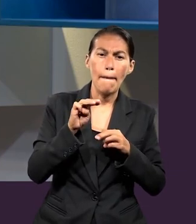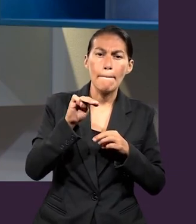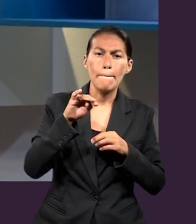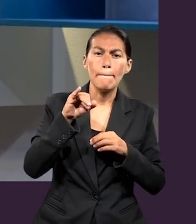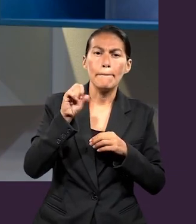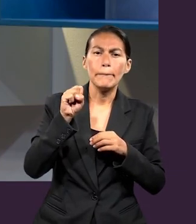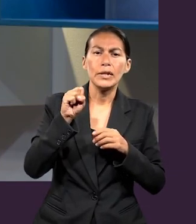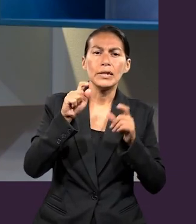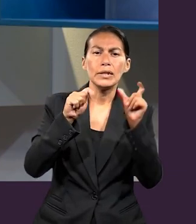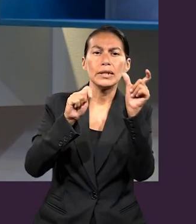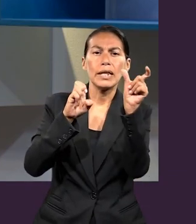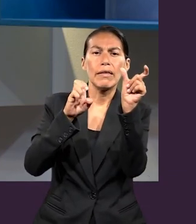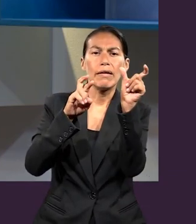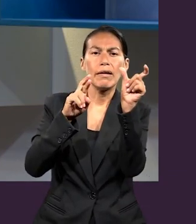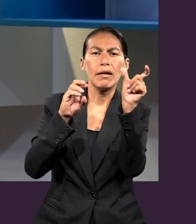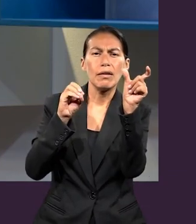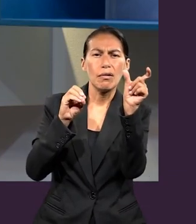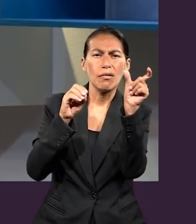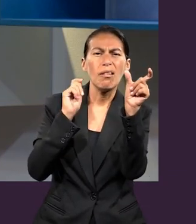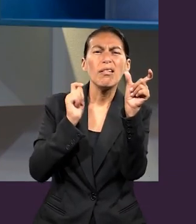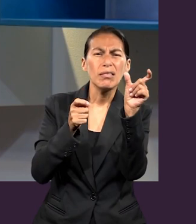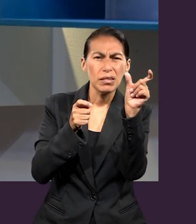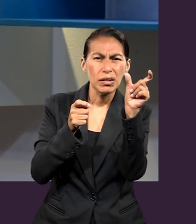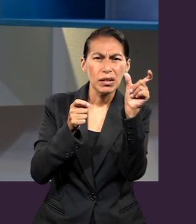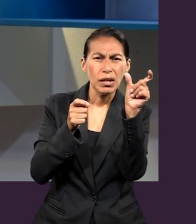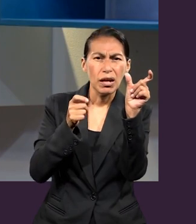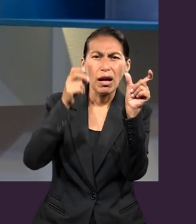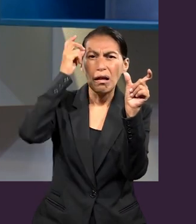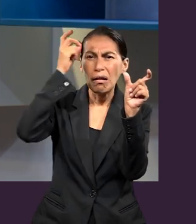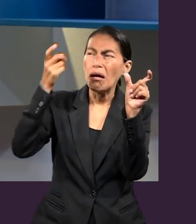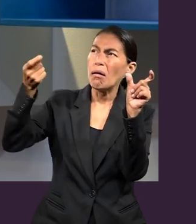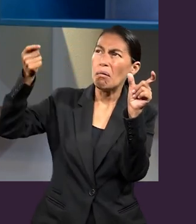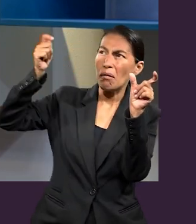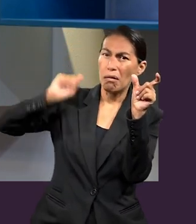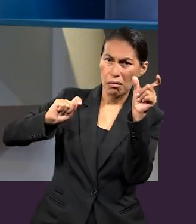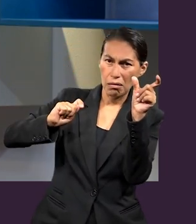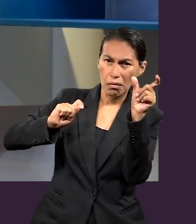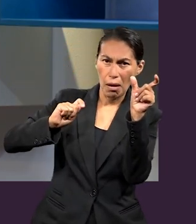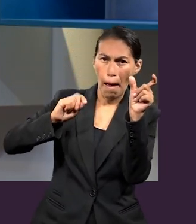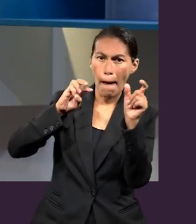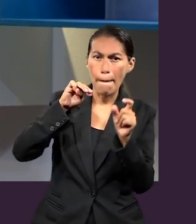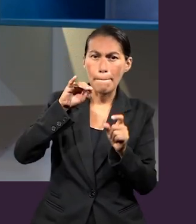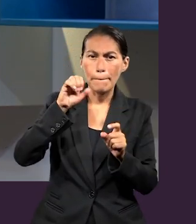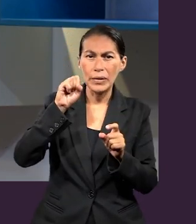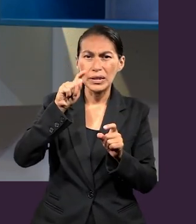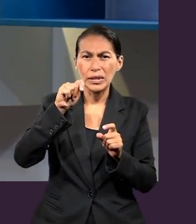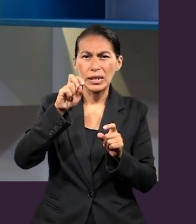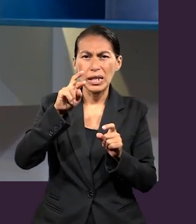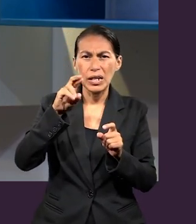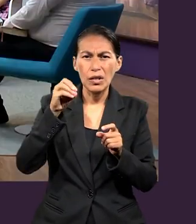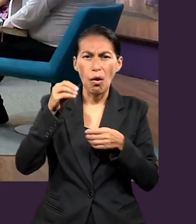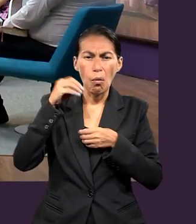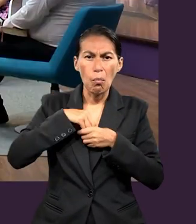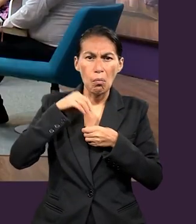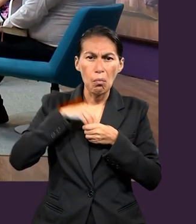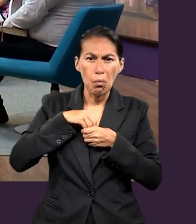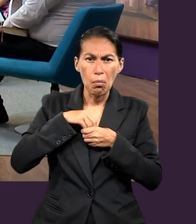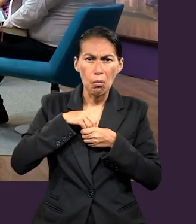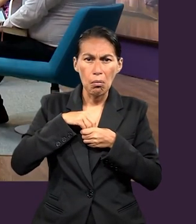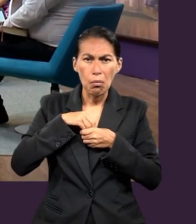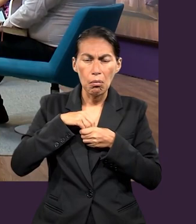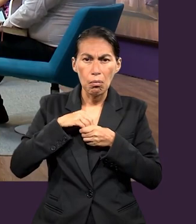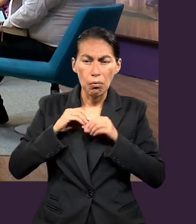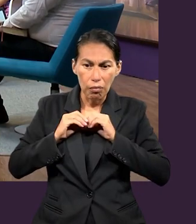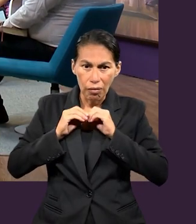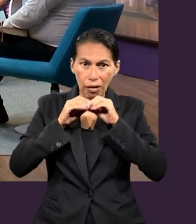el misterio? Dios me ha dado la asignación de revelar el misterio. ¿Qué vendría siendo el